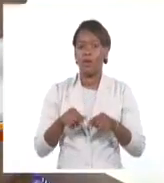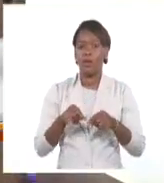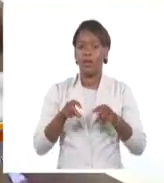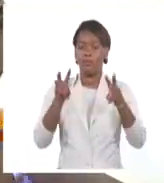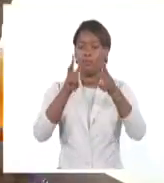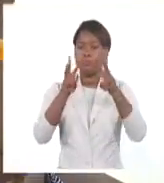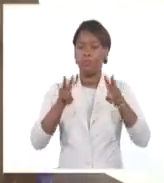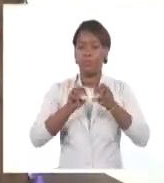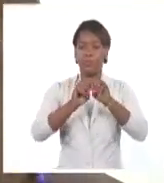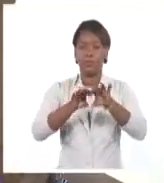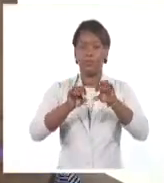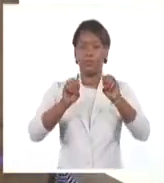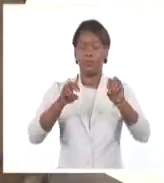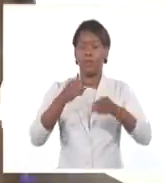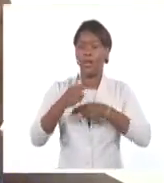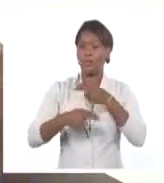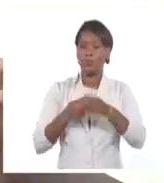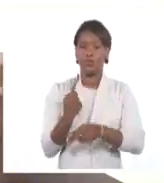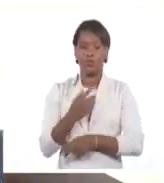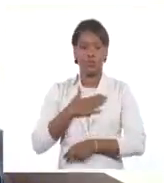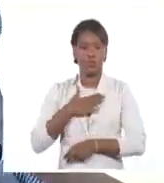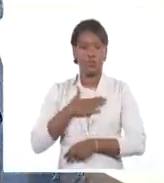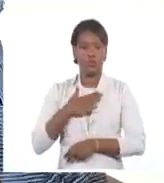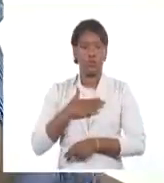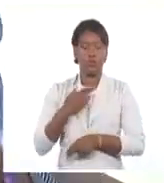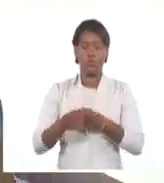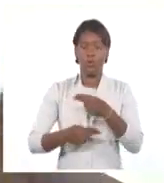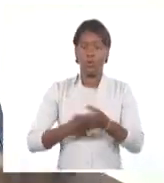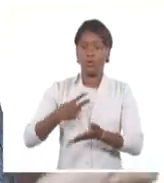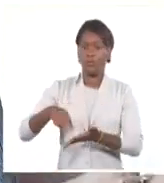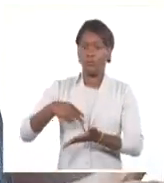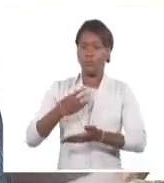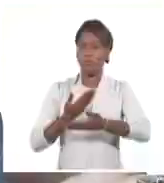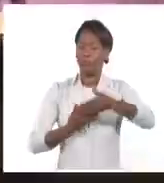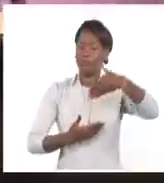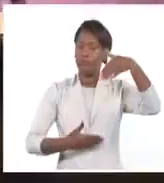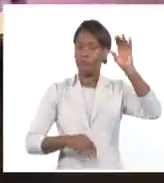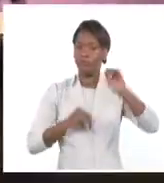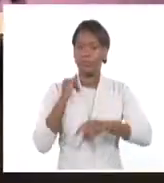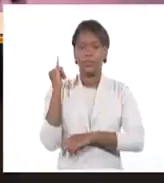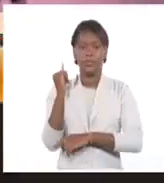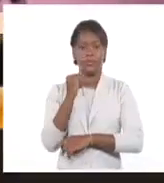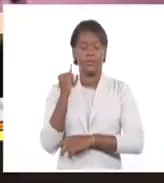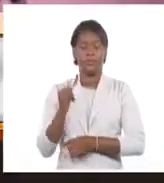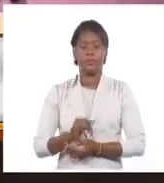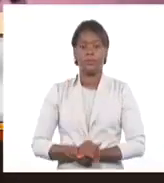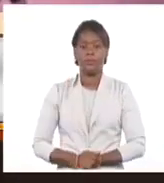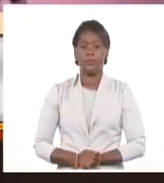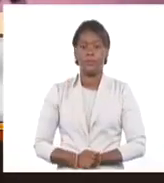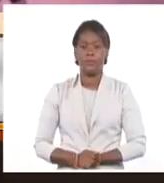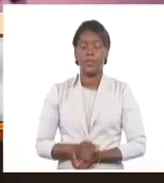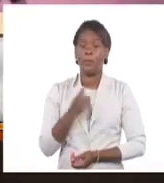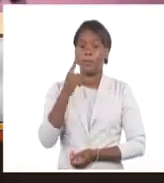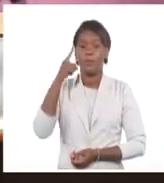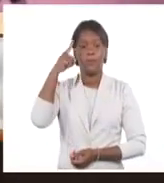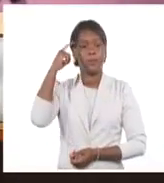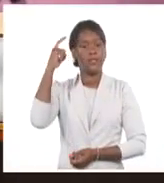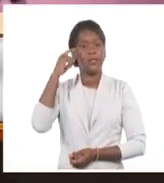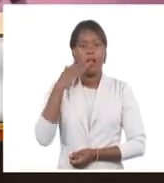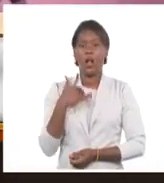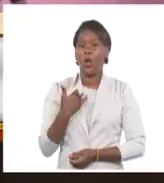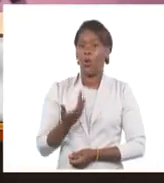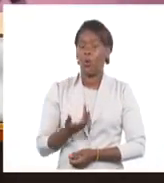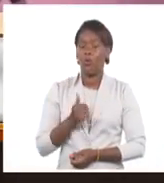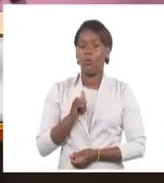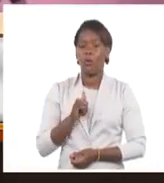que está sucediendo en el mundo del ballet internacional. Es penasar cómo representar